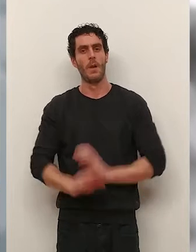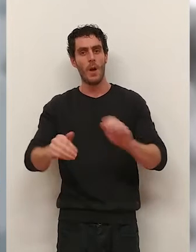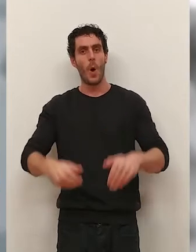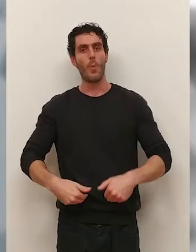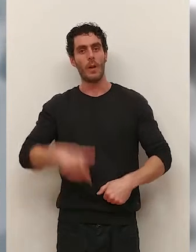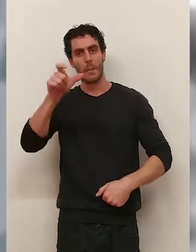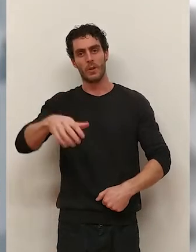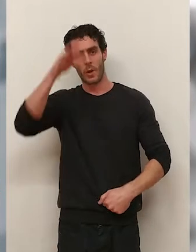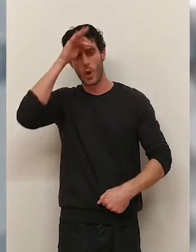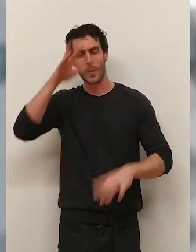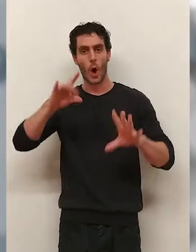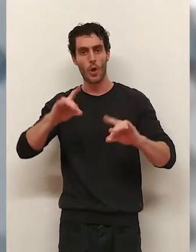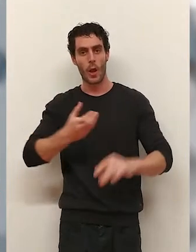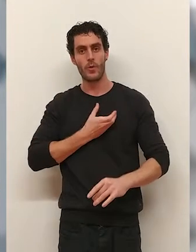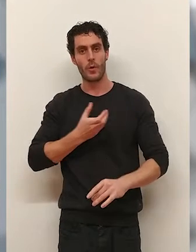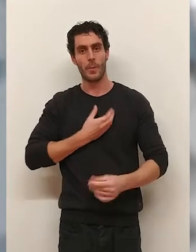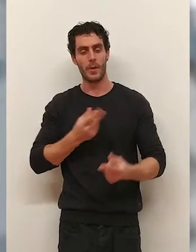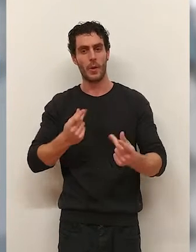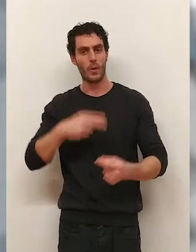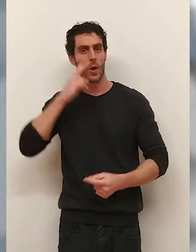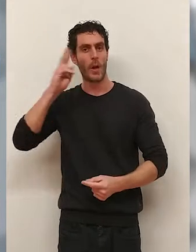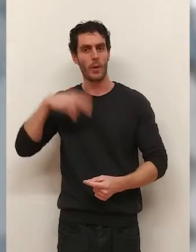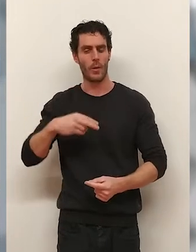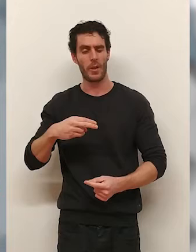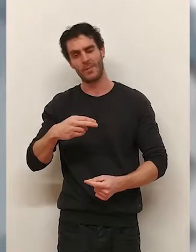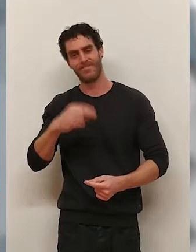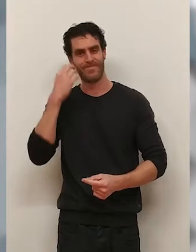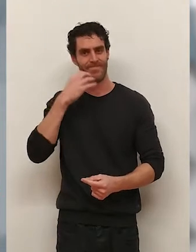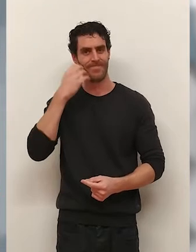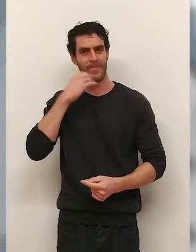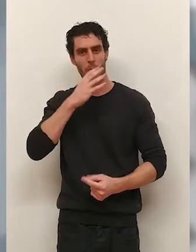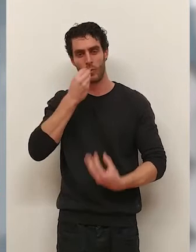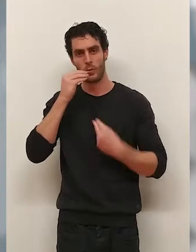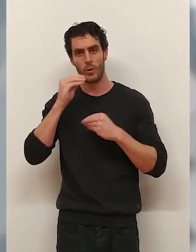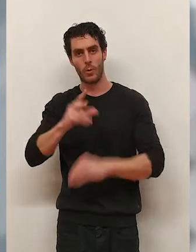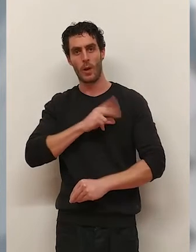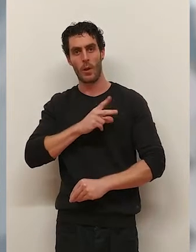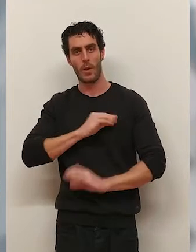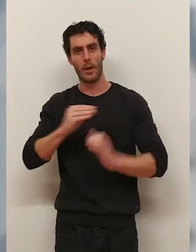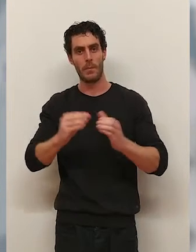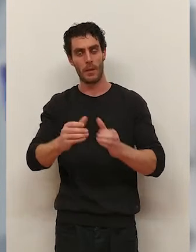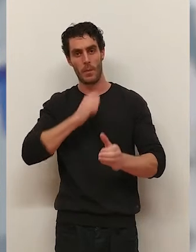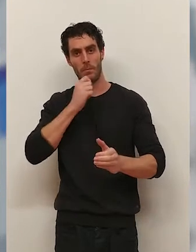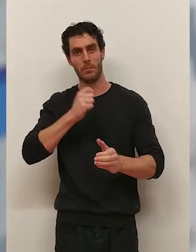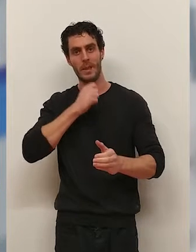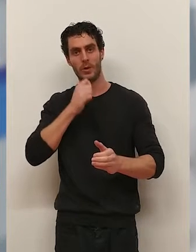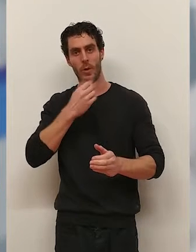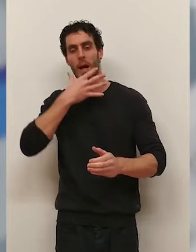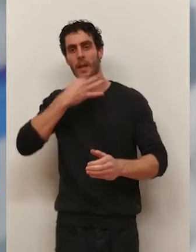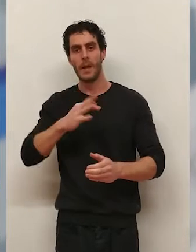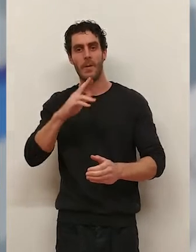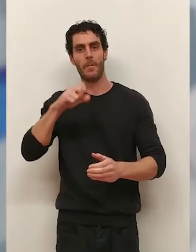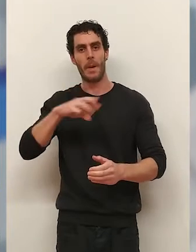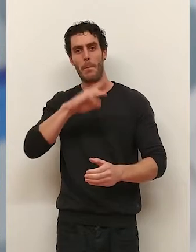La vuelta de Domingo Dorado al Ayuntamiento de Logroño es, según reconoce, agridulce. Se sustituirá como concejal del Grupo Municipal Socialista